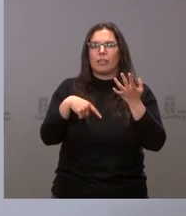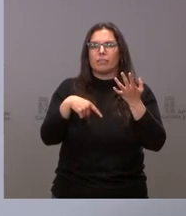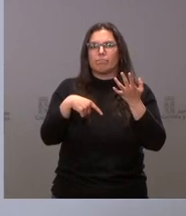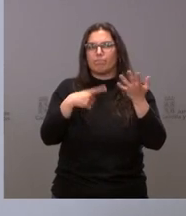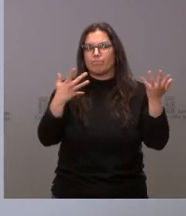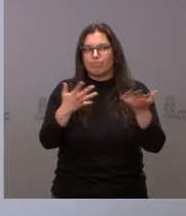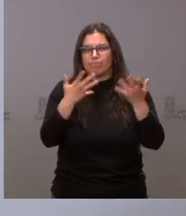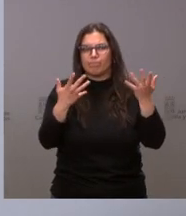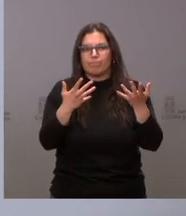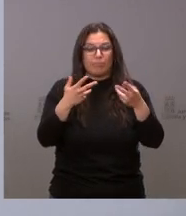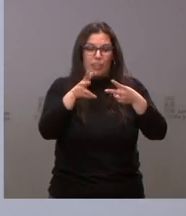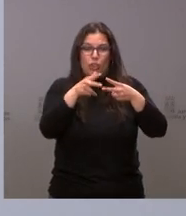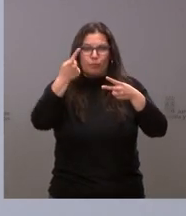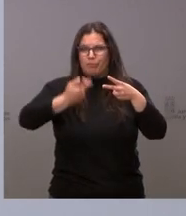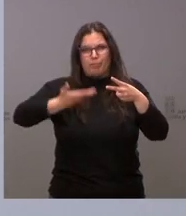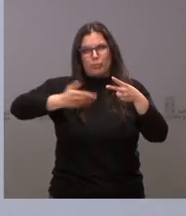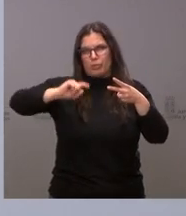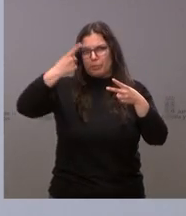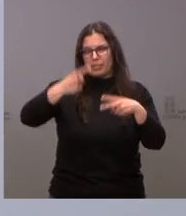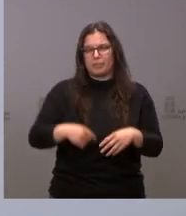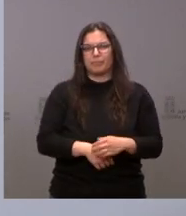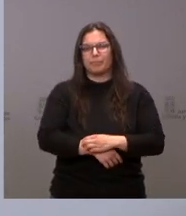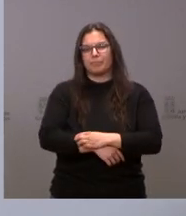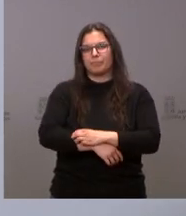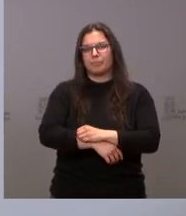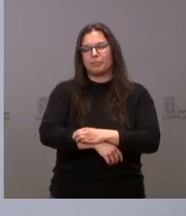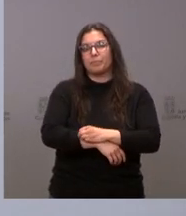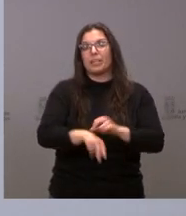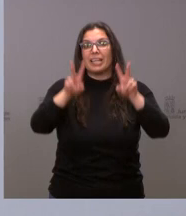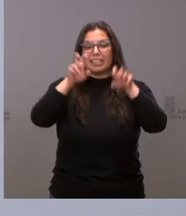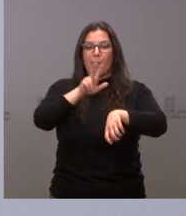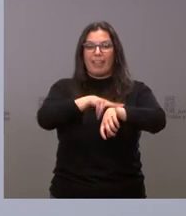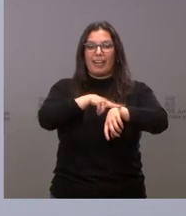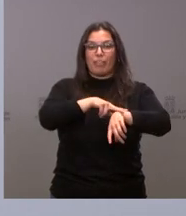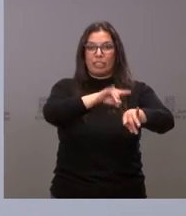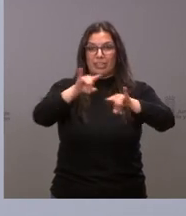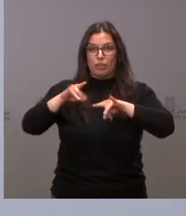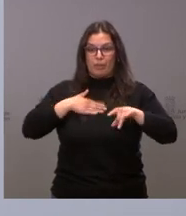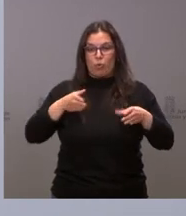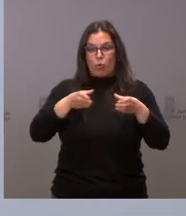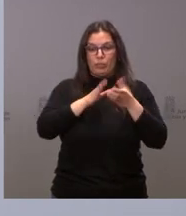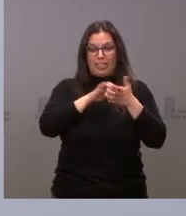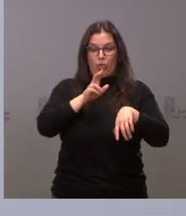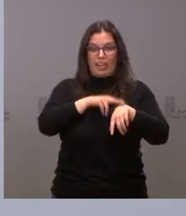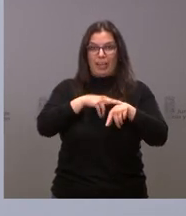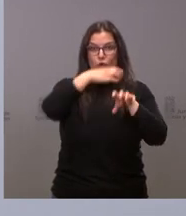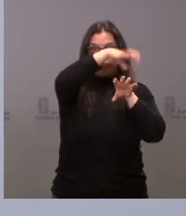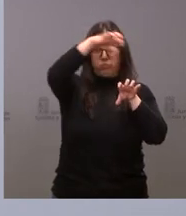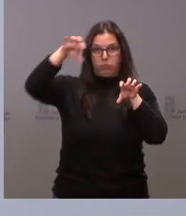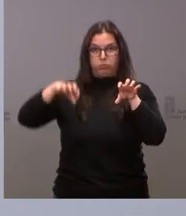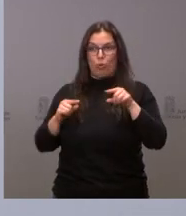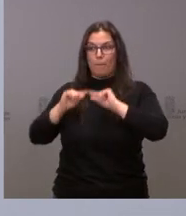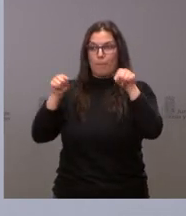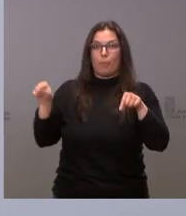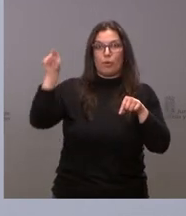dos de los ejes fundamentales ¿no? respecto de las delegaciones territoriales es algo también que ha